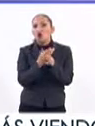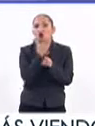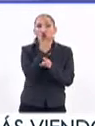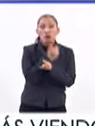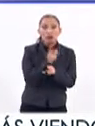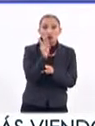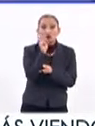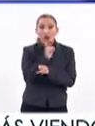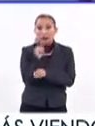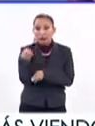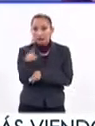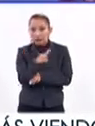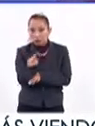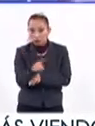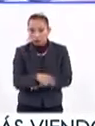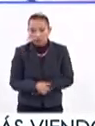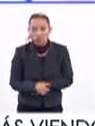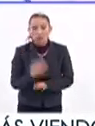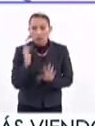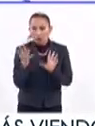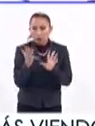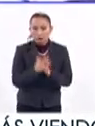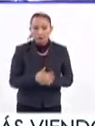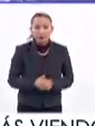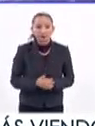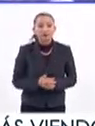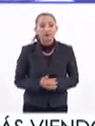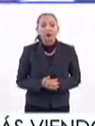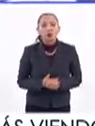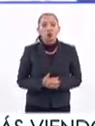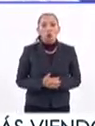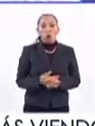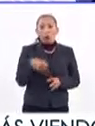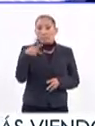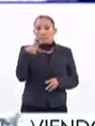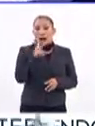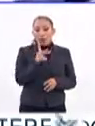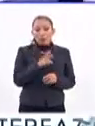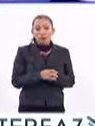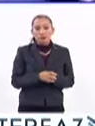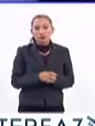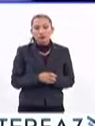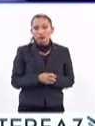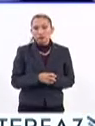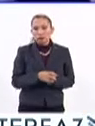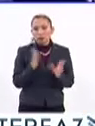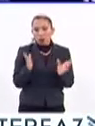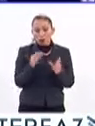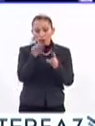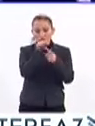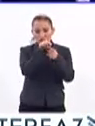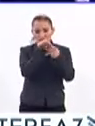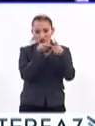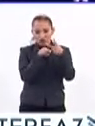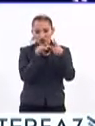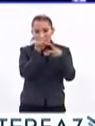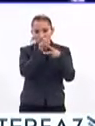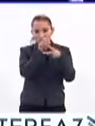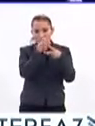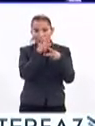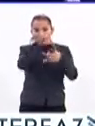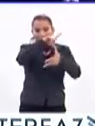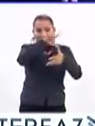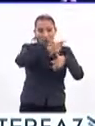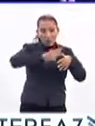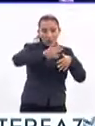hombres mujeres. En hombres y mujeres, en promedio. Sin embargo, de cada subpoblación, particularmente la